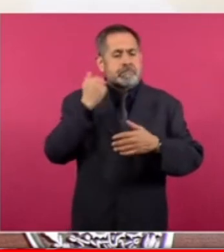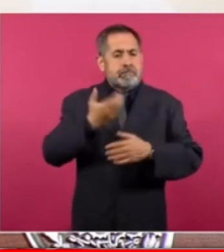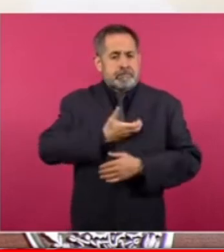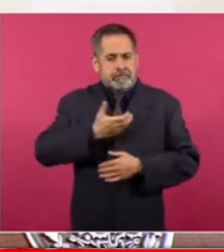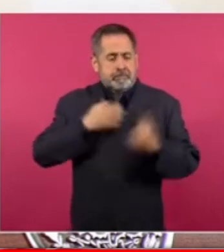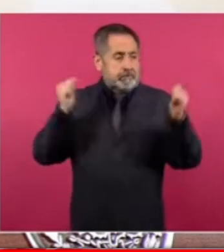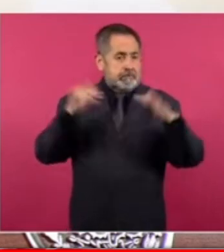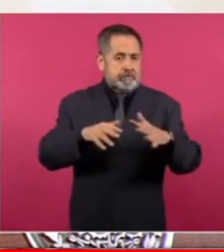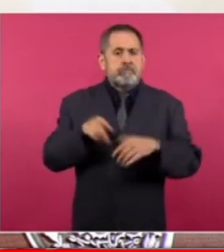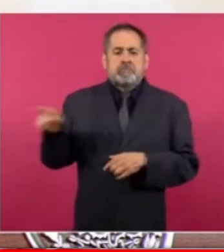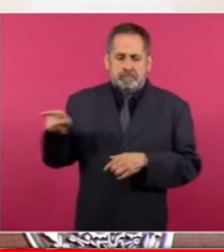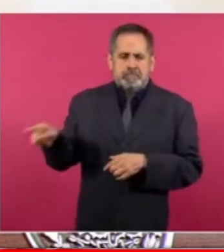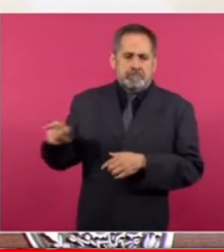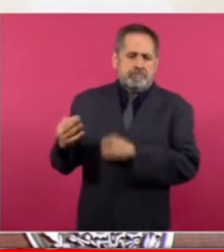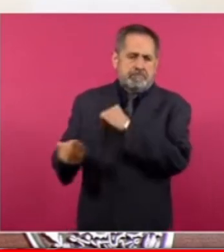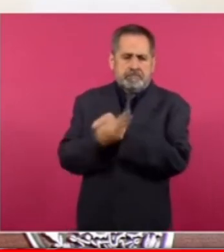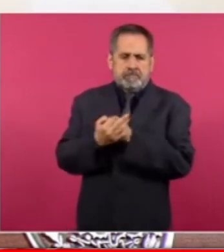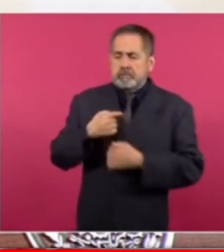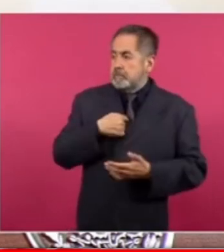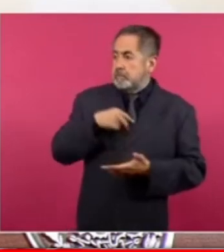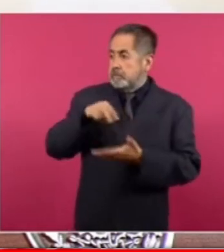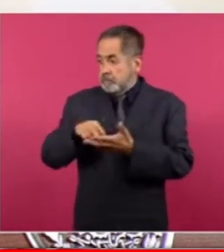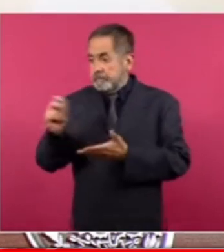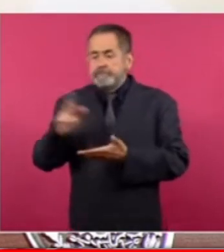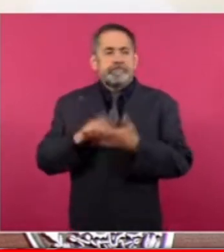a la gente para defender algo